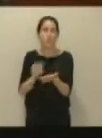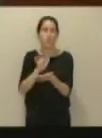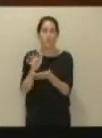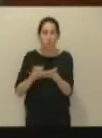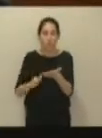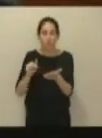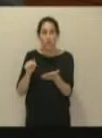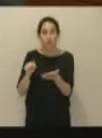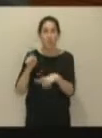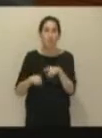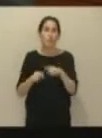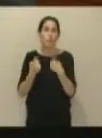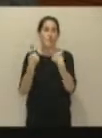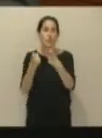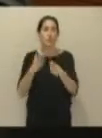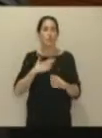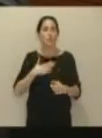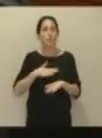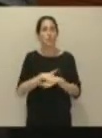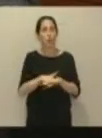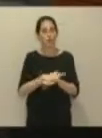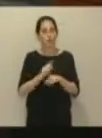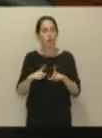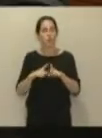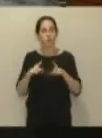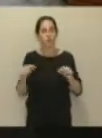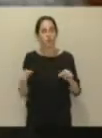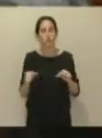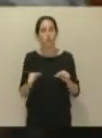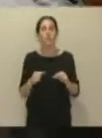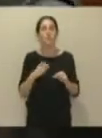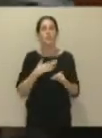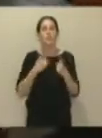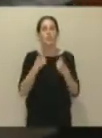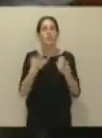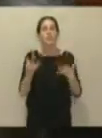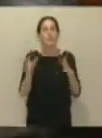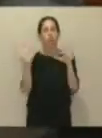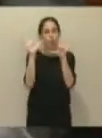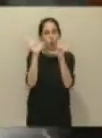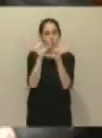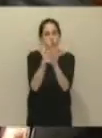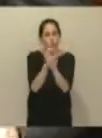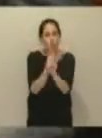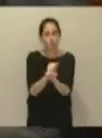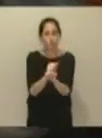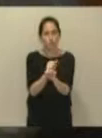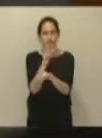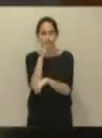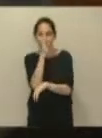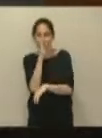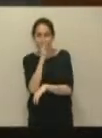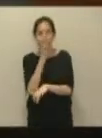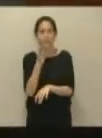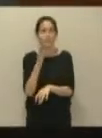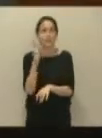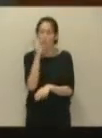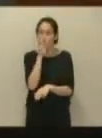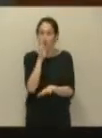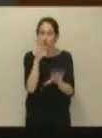lo que en aquel momento necesitaba el gobierno de Asturias, que era continuar con la opacidad. Y la opacidad no es buena, si lo que se quieren es,